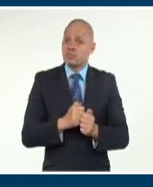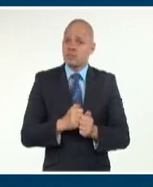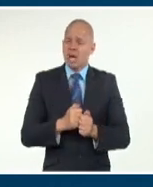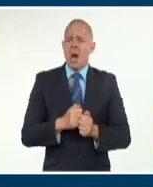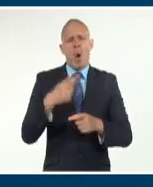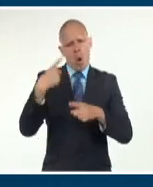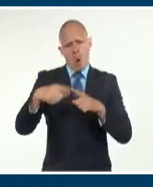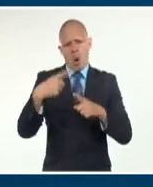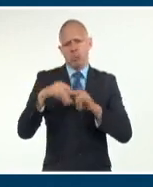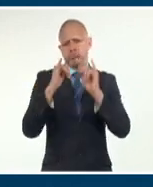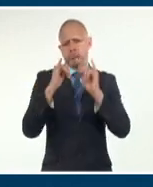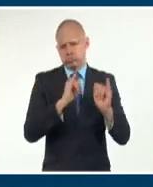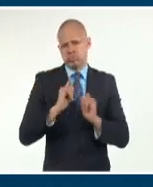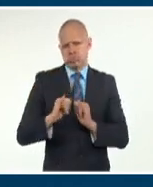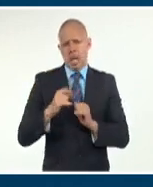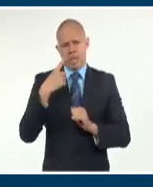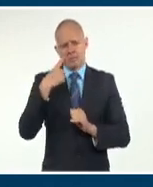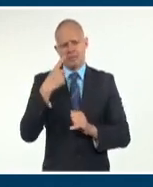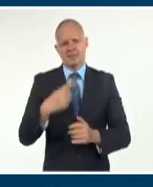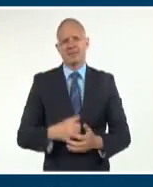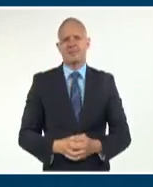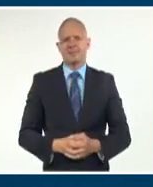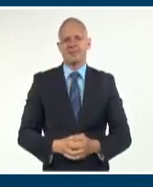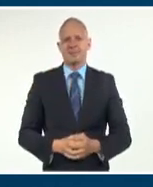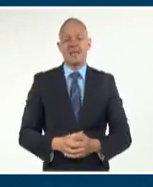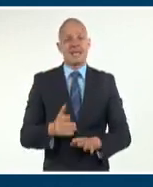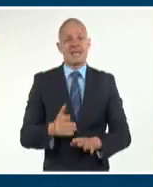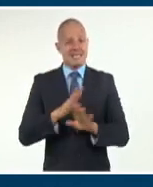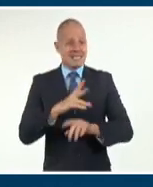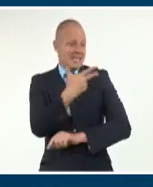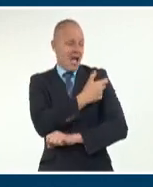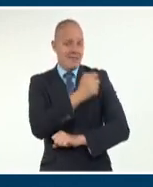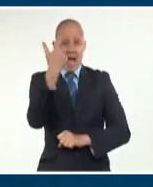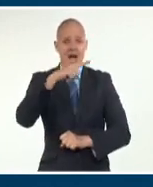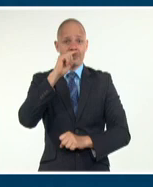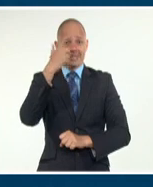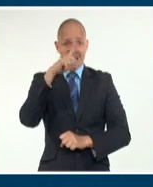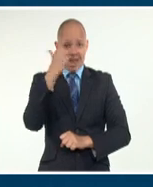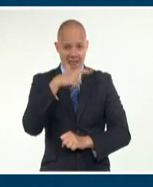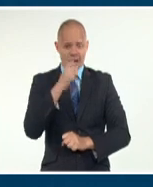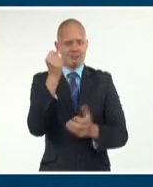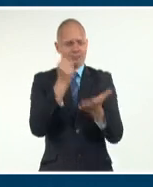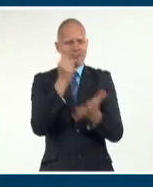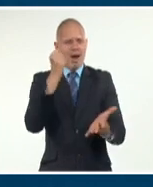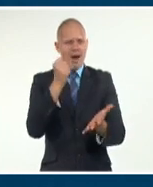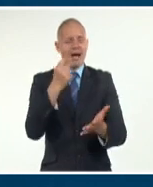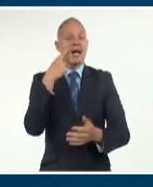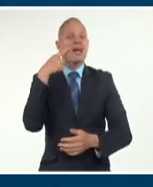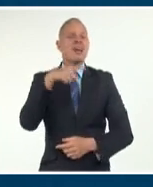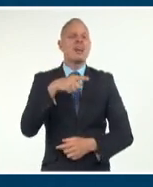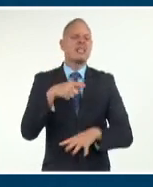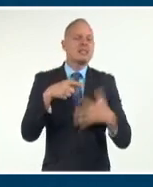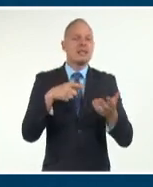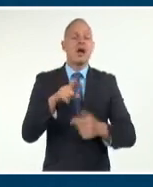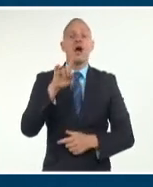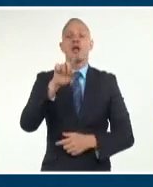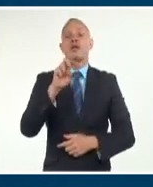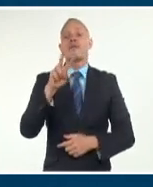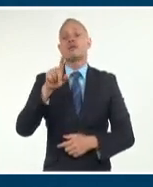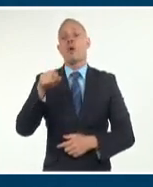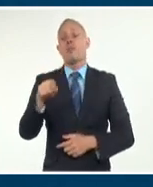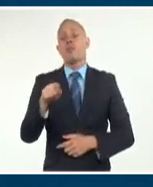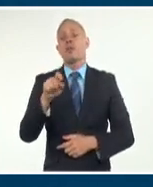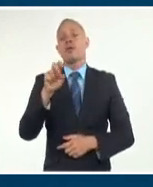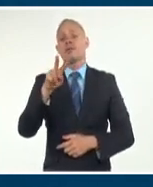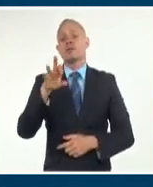emisiones ofreceremos más detalles. Abdala es una vacuna con el 92.28% de